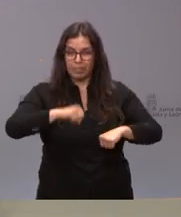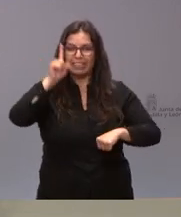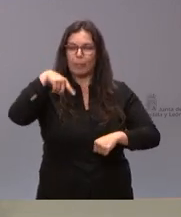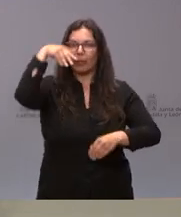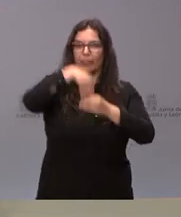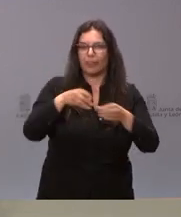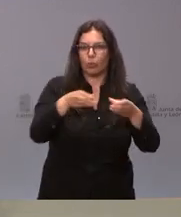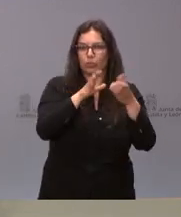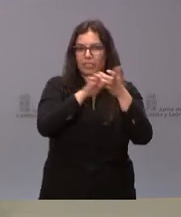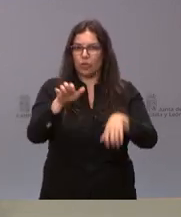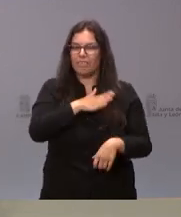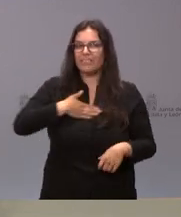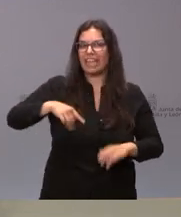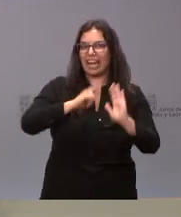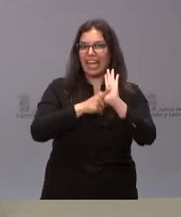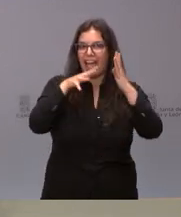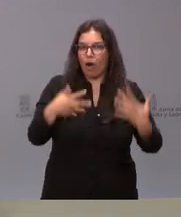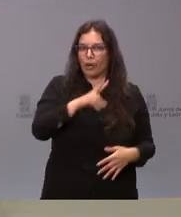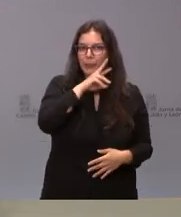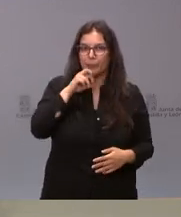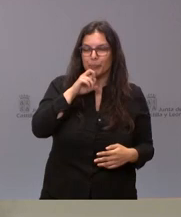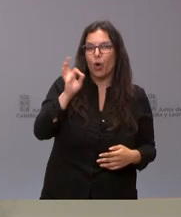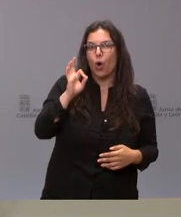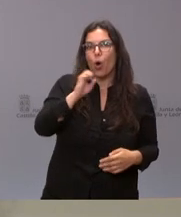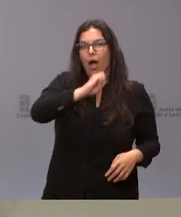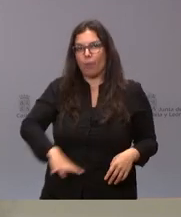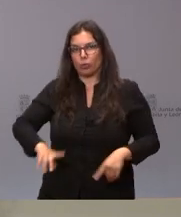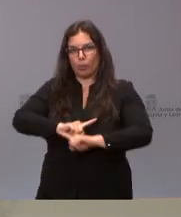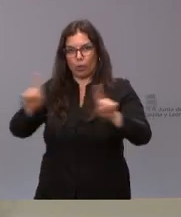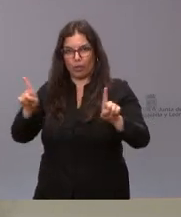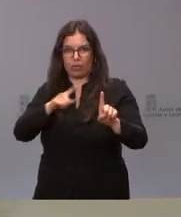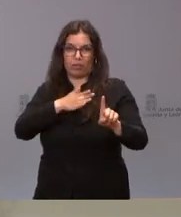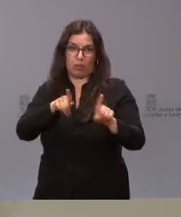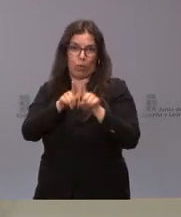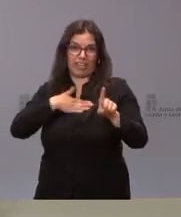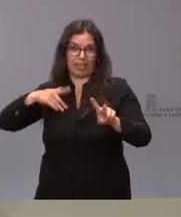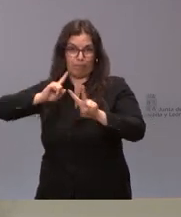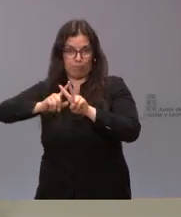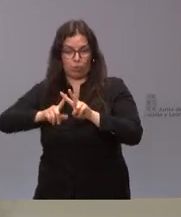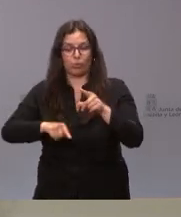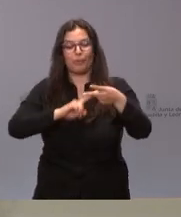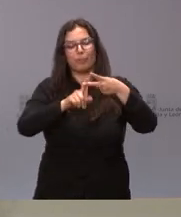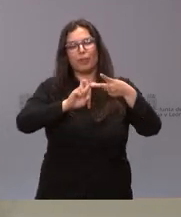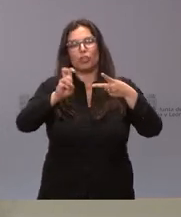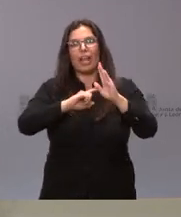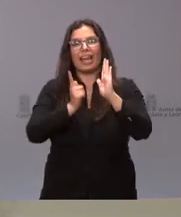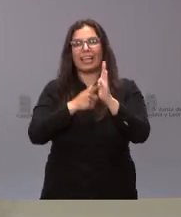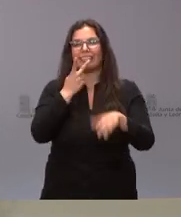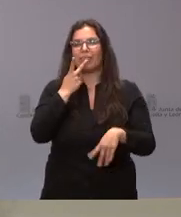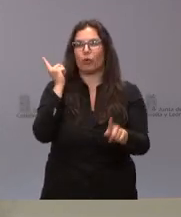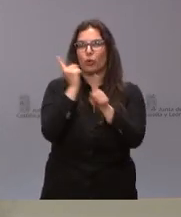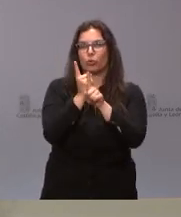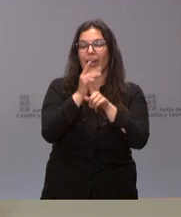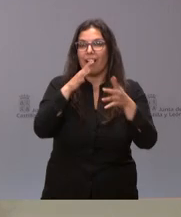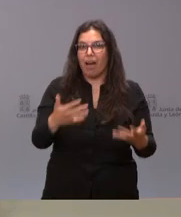si es mantener la legislación actual o prohibir el aborto como abogado a Y luego, sobre la ley antitabaco, quería preguntar si en estos momentos